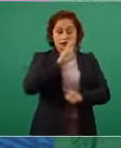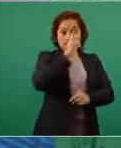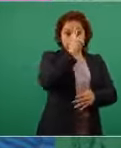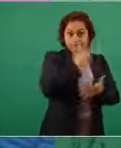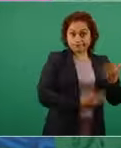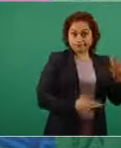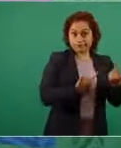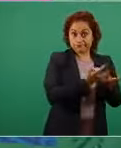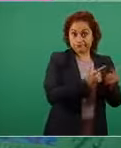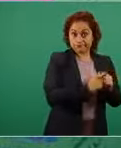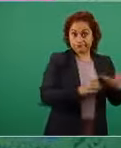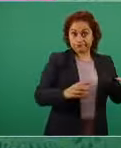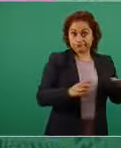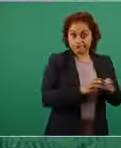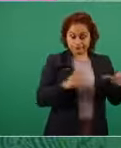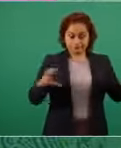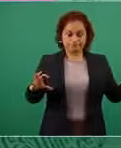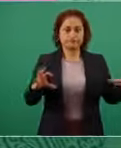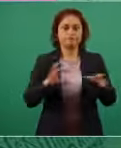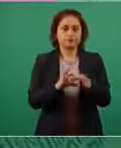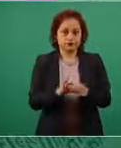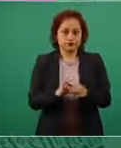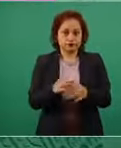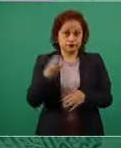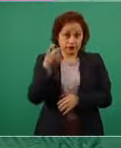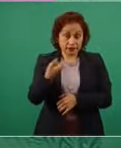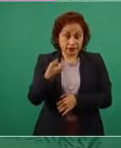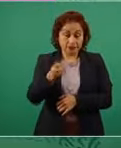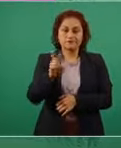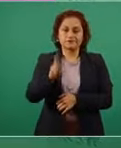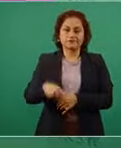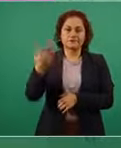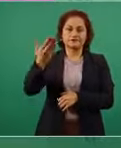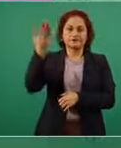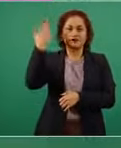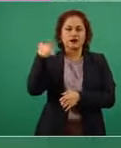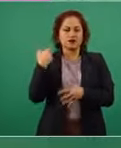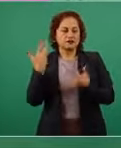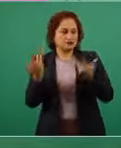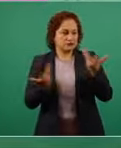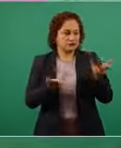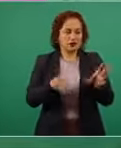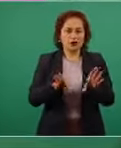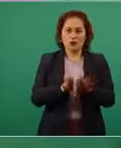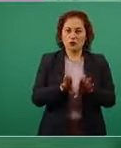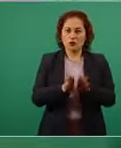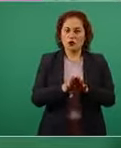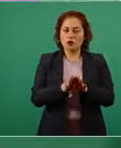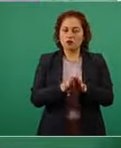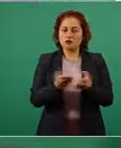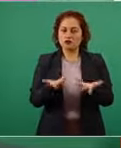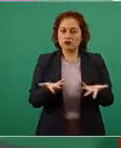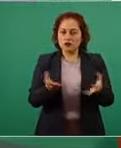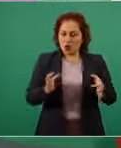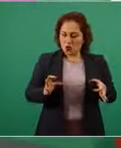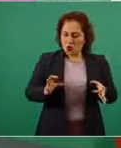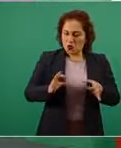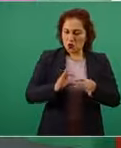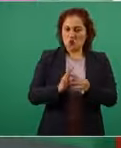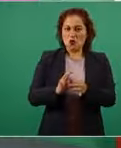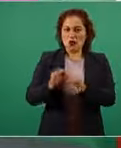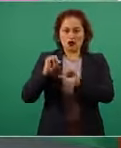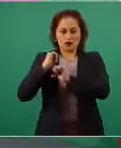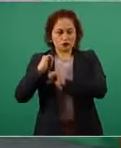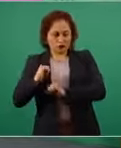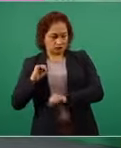sabía dónde terminaba la delincuencia y dónde comenzaba la autoridad